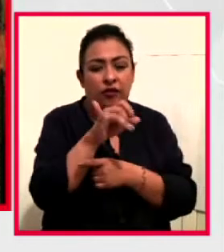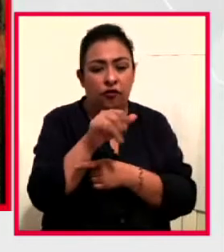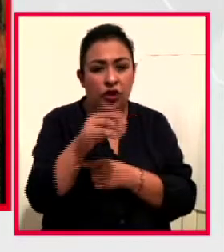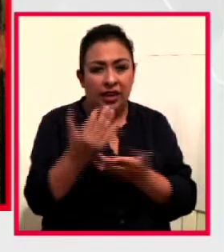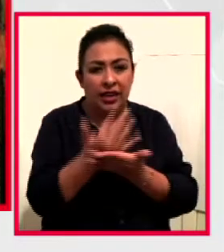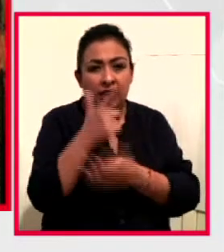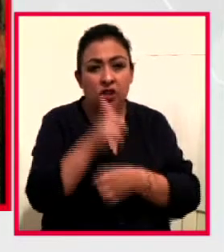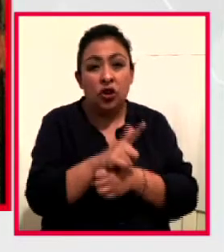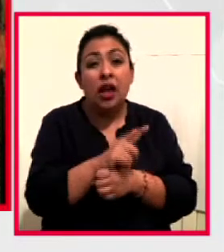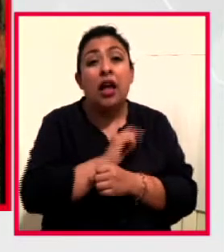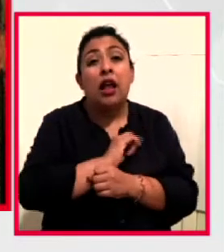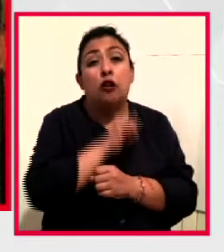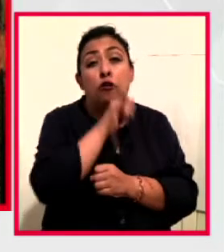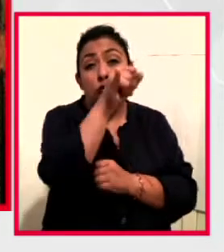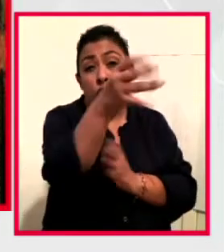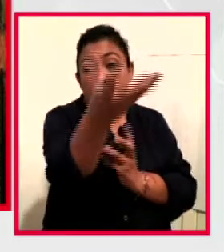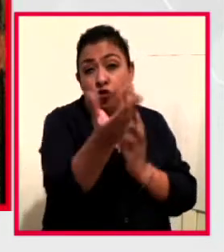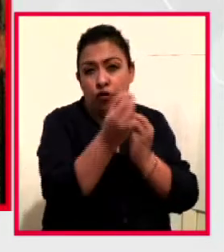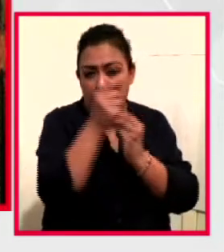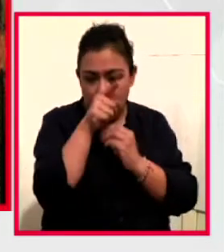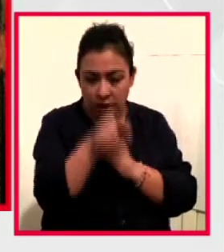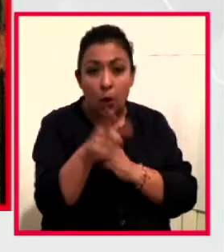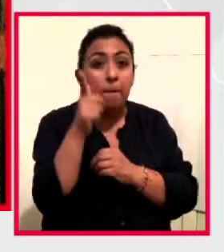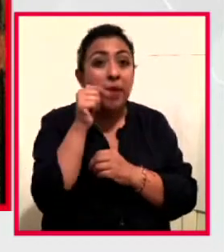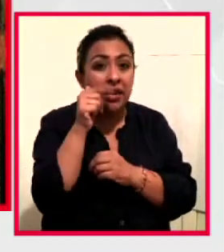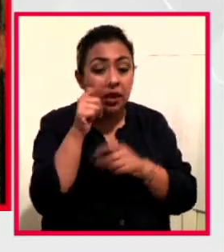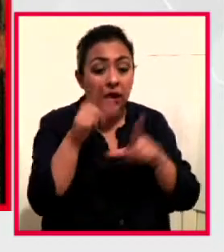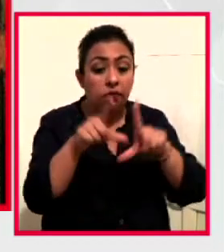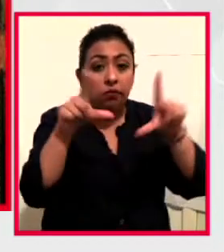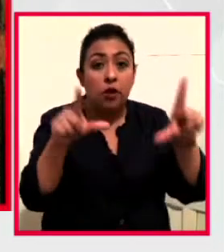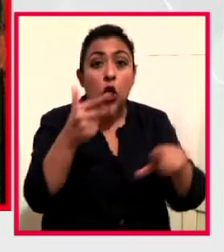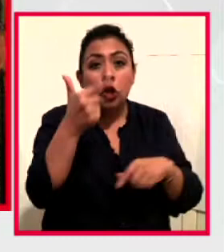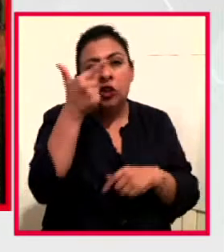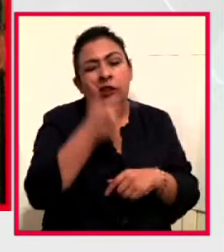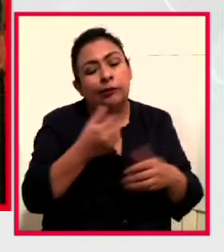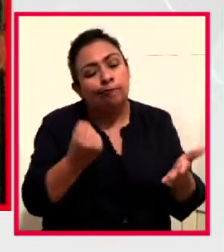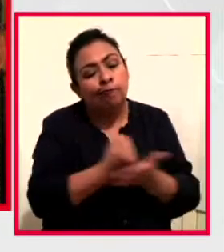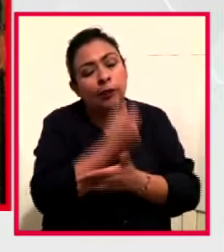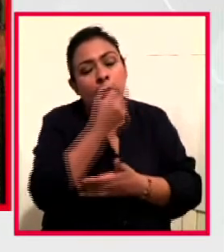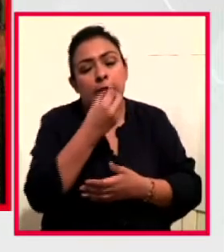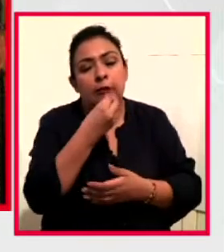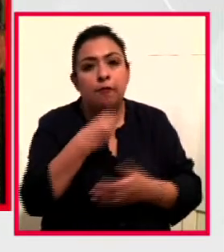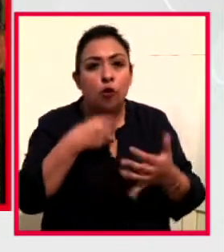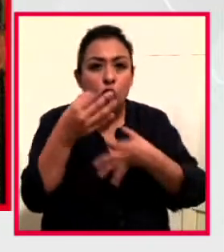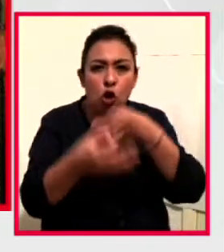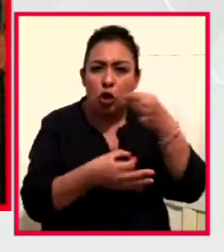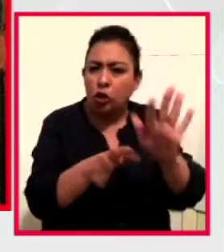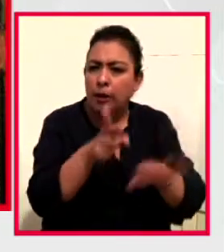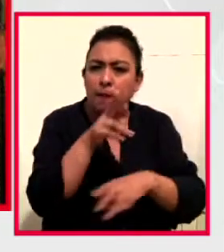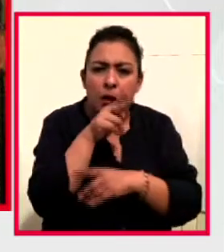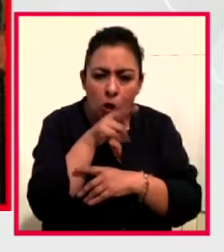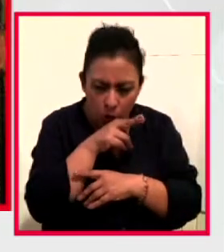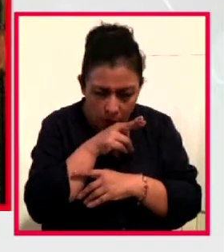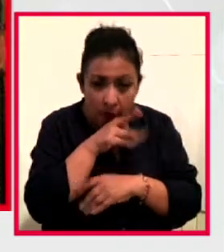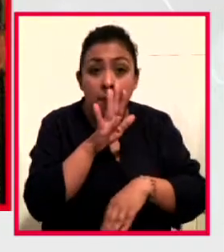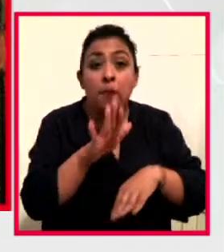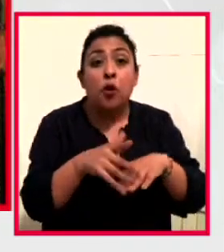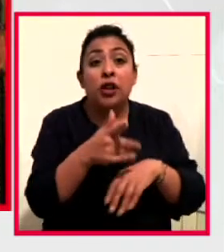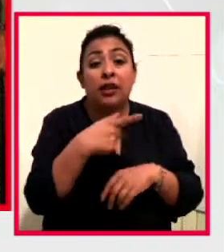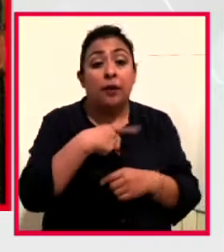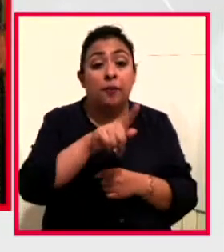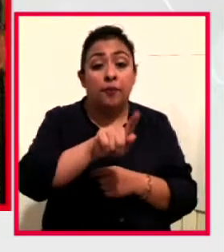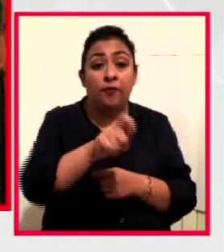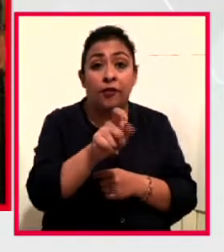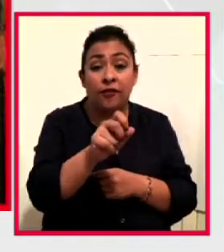en La Distancia. Entran mañana a las 8 de la noche. Ay, nos vamos a perder el noti. No, se apuren, no se lo pierden porque en el 22.2